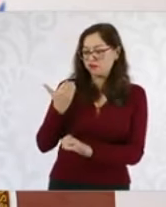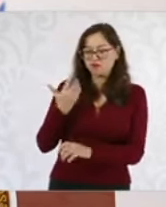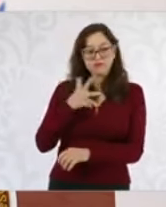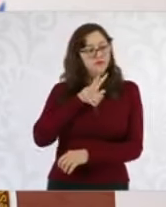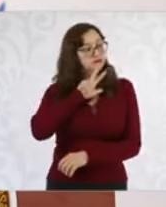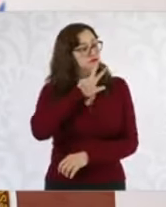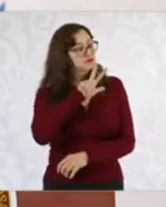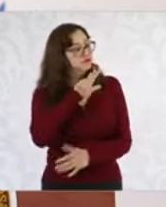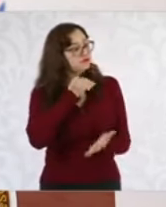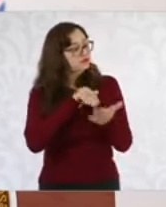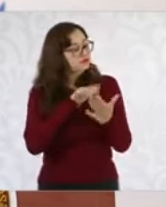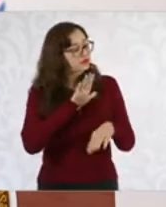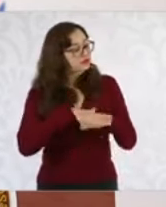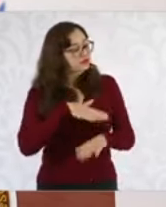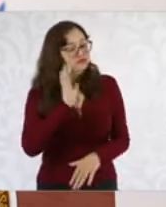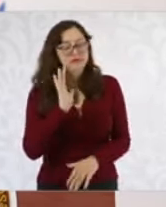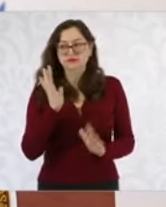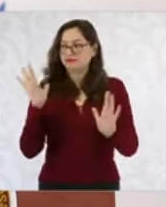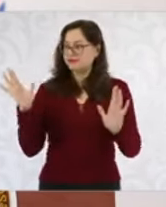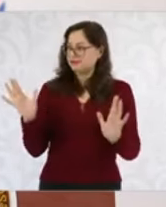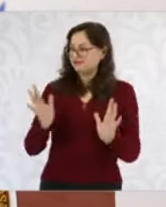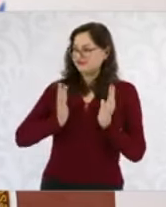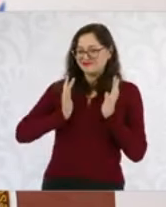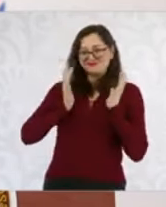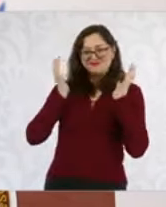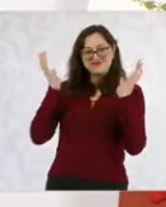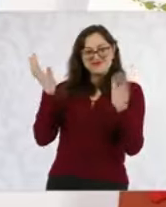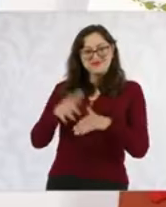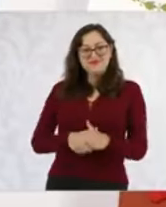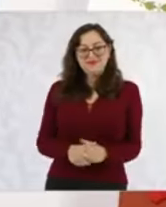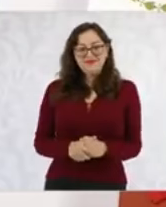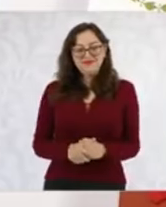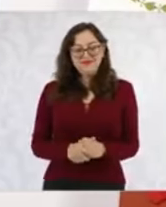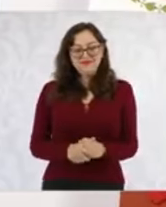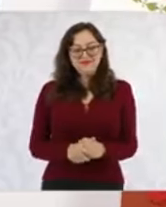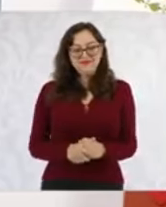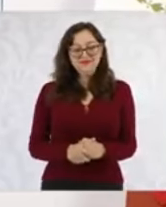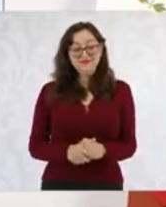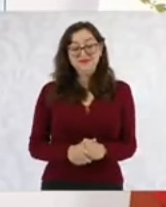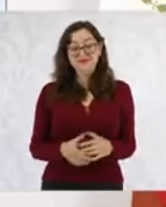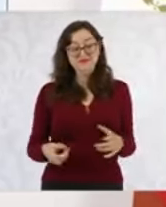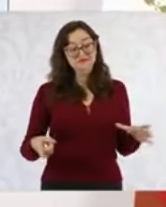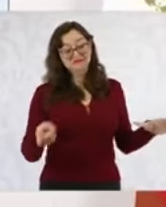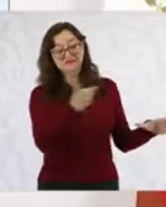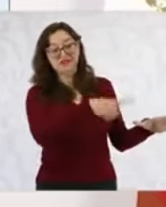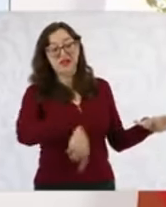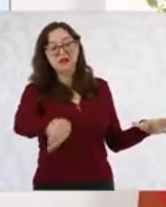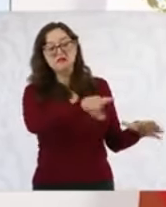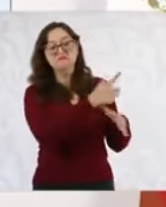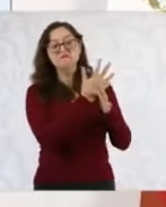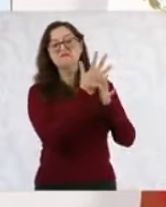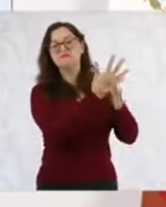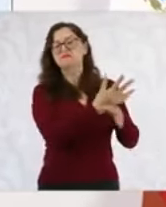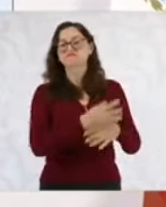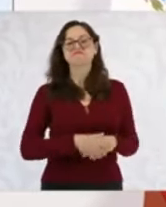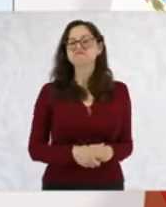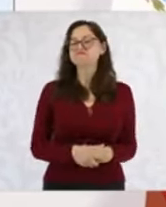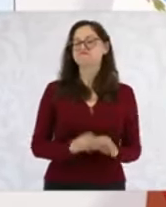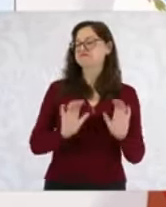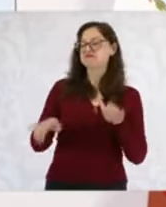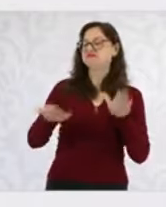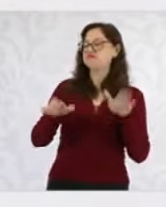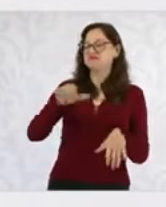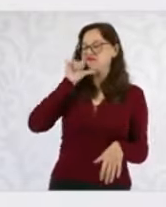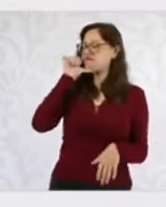18 mil personas, a todos aquellos que decían que iba a ser un